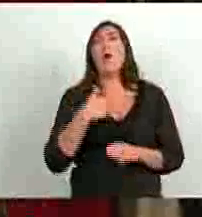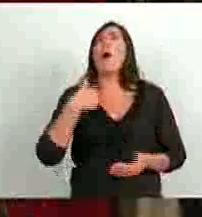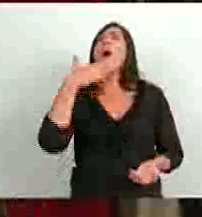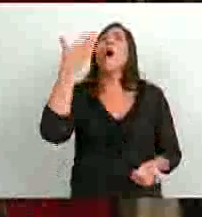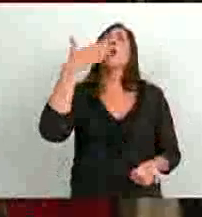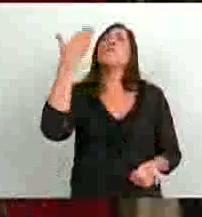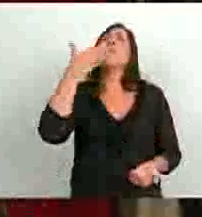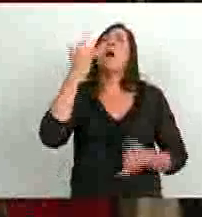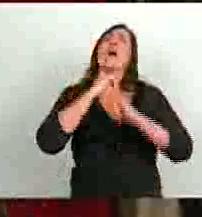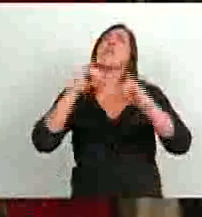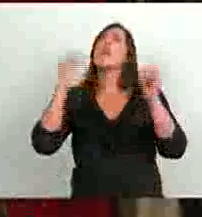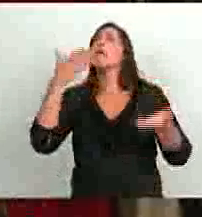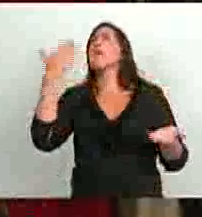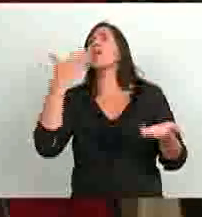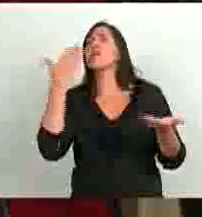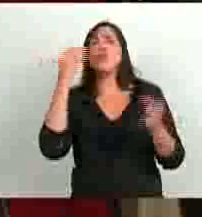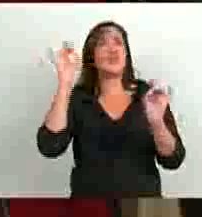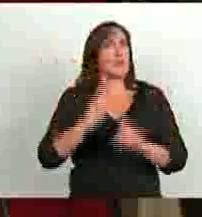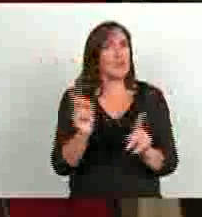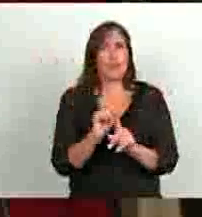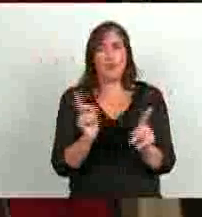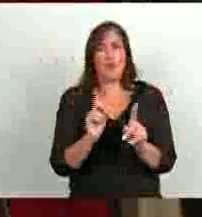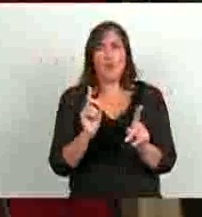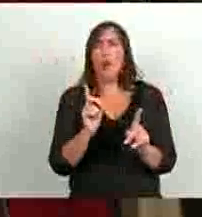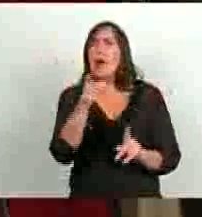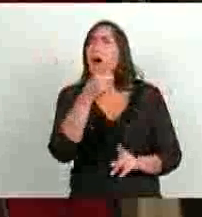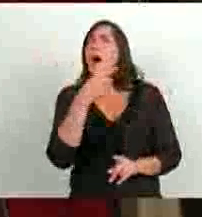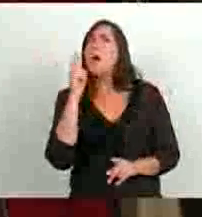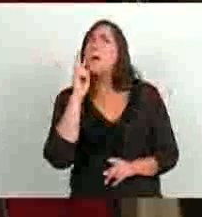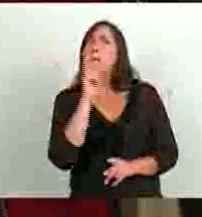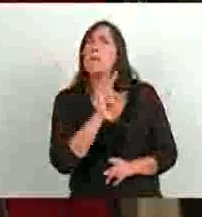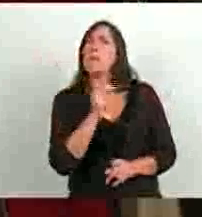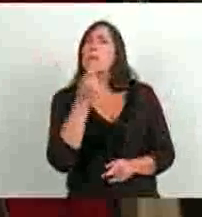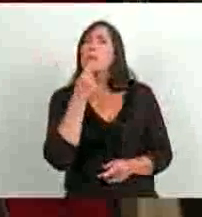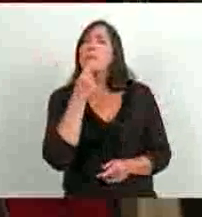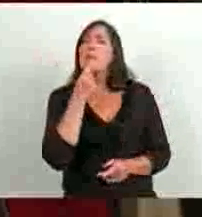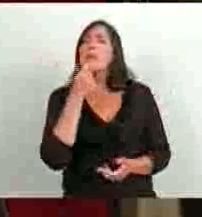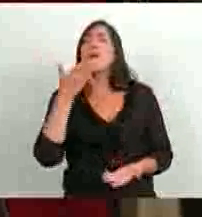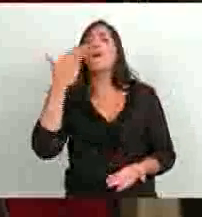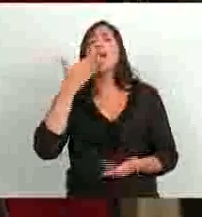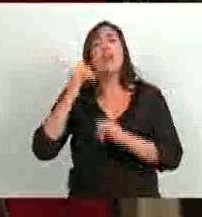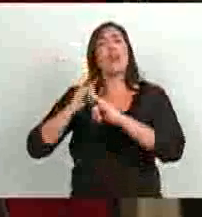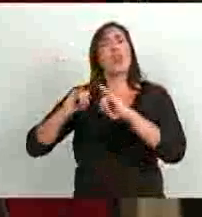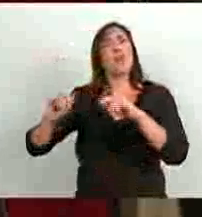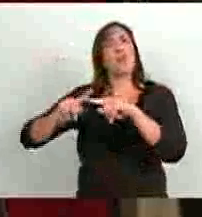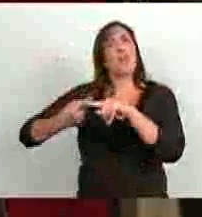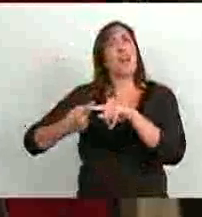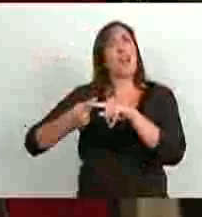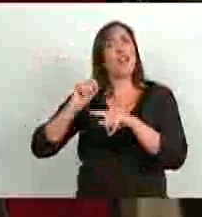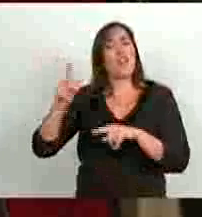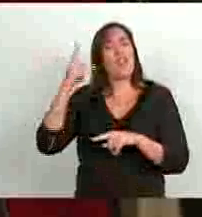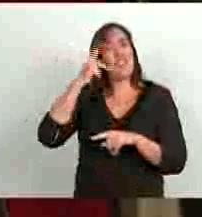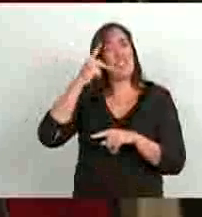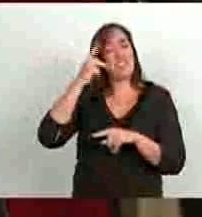discurso, no es que hicimos campaña, y lo que es curioso, si uno observa los discursos de la campaña de